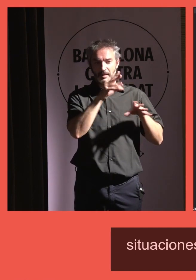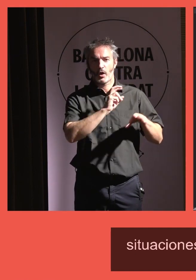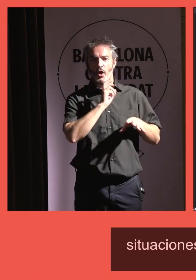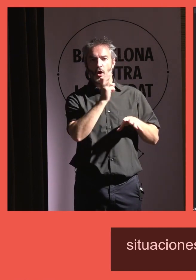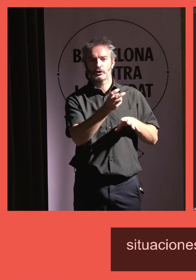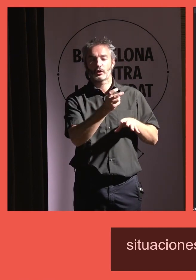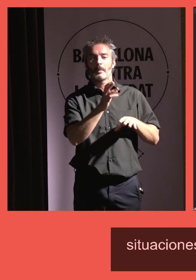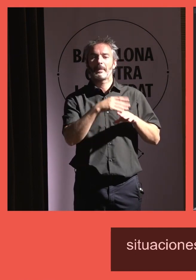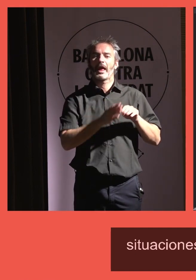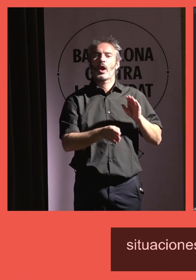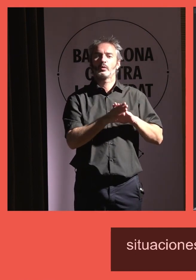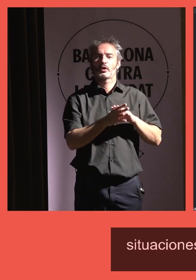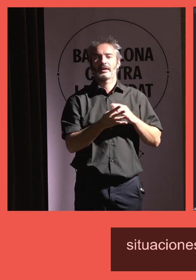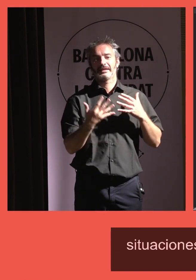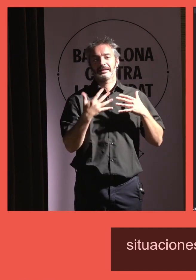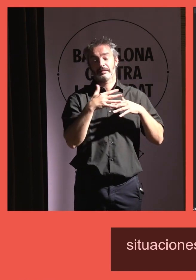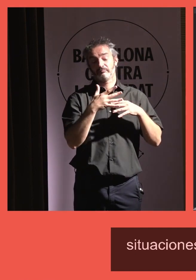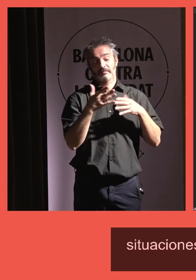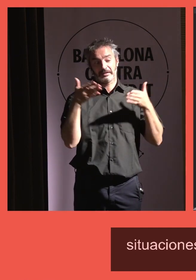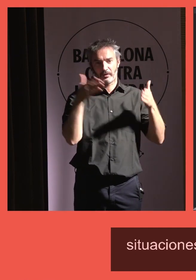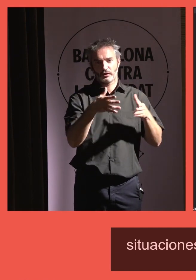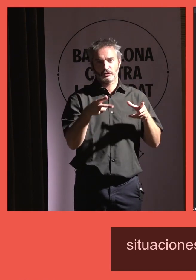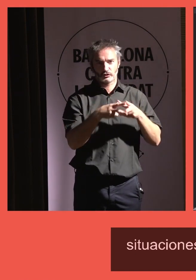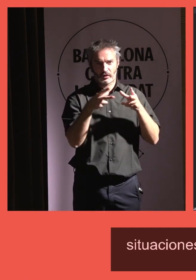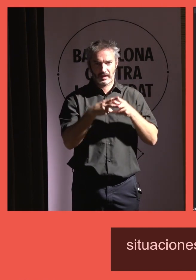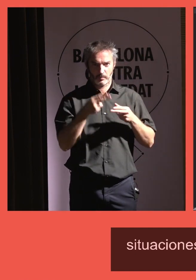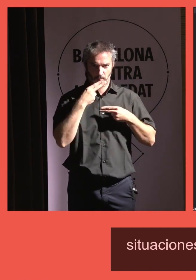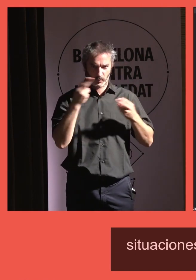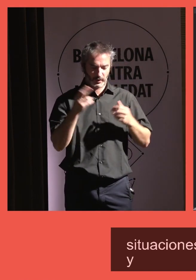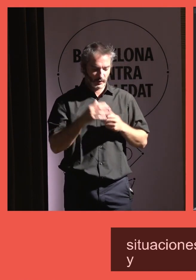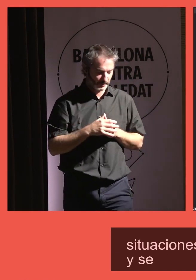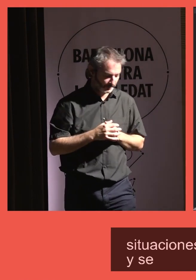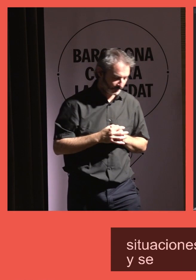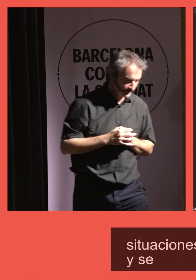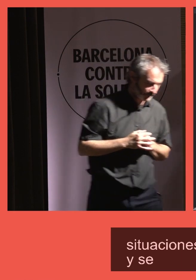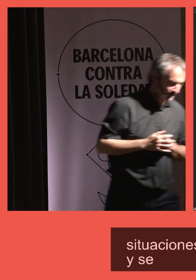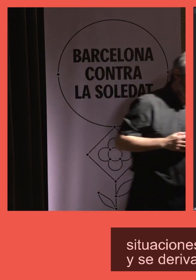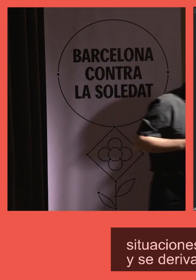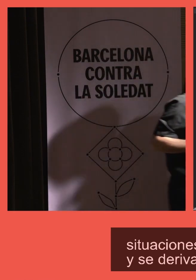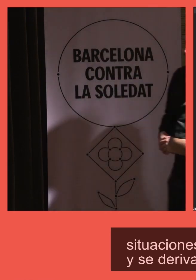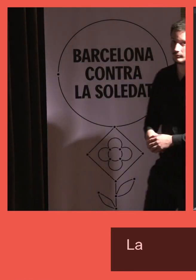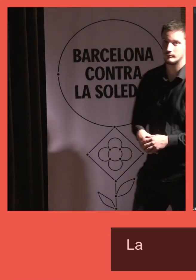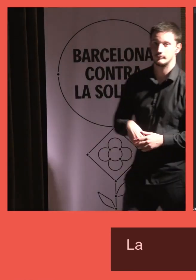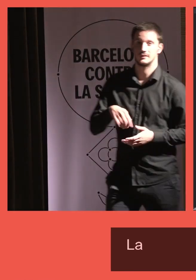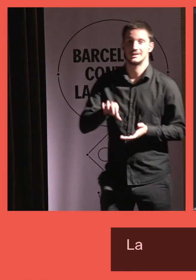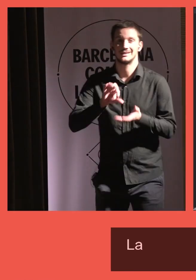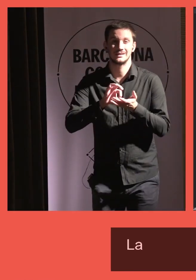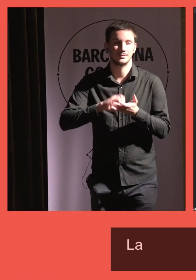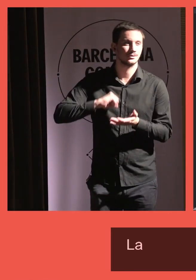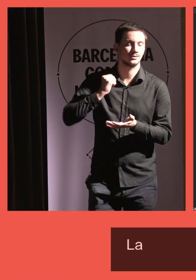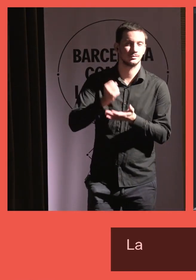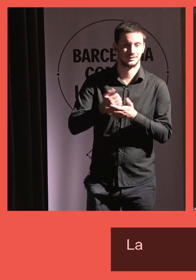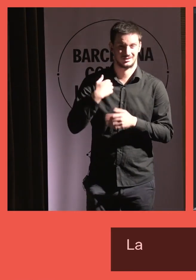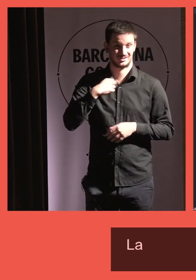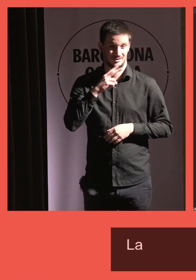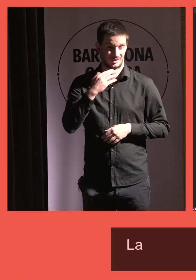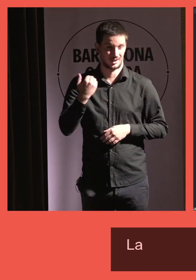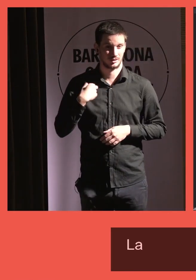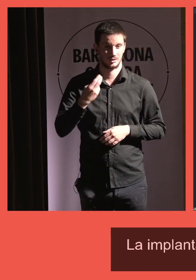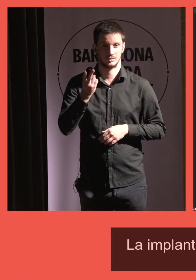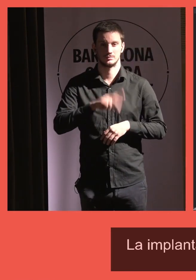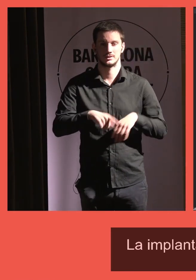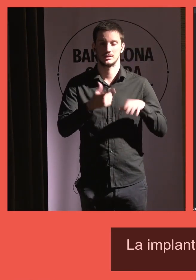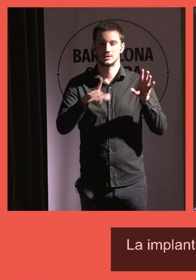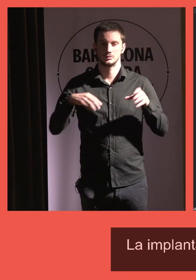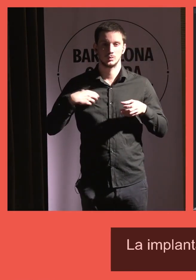CEAS para que se siga la intervención social desde los servicios públicos. La implantación del servicio, como dije, fue desde el año 2018, a través de ese grupo